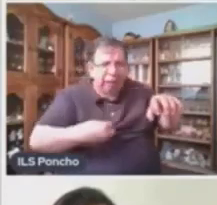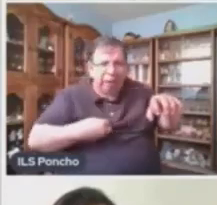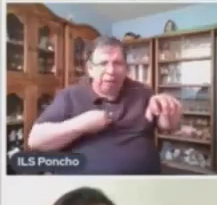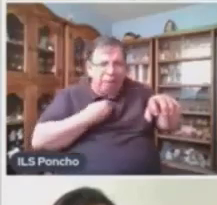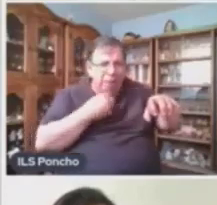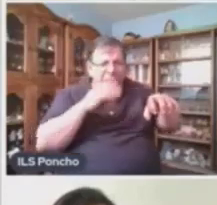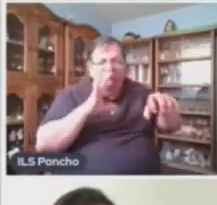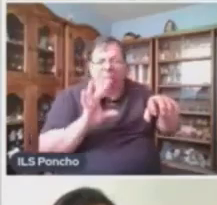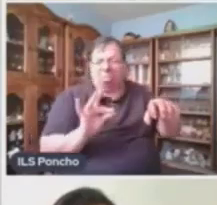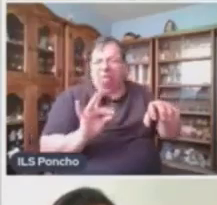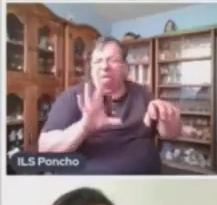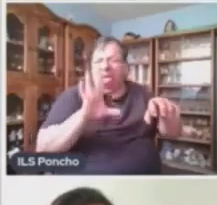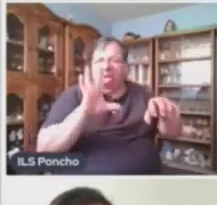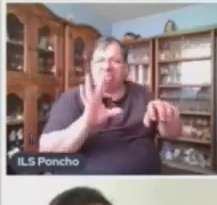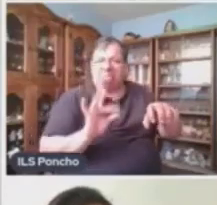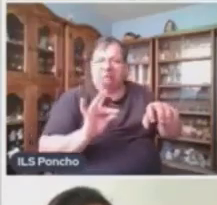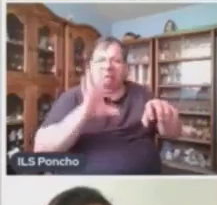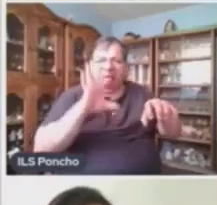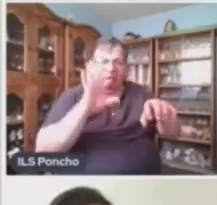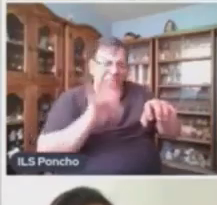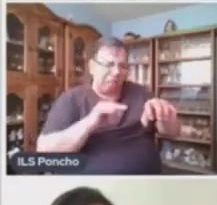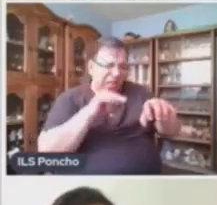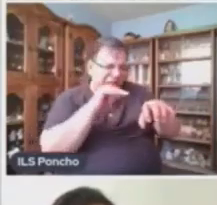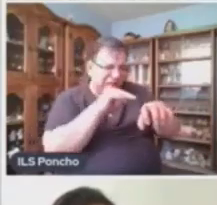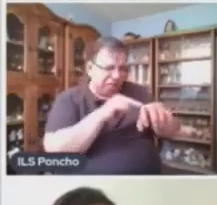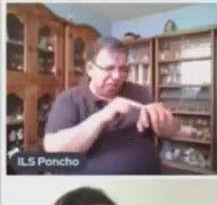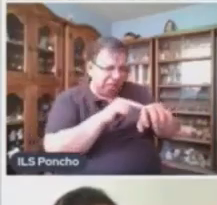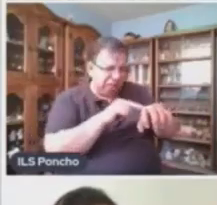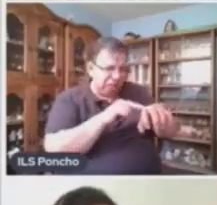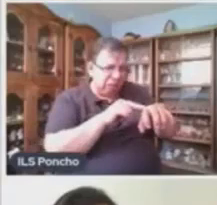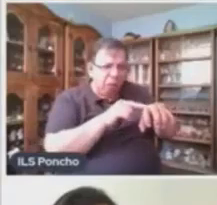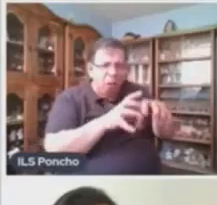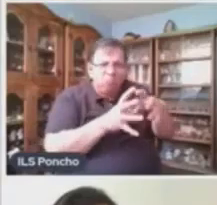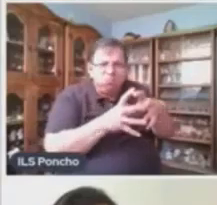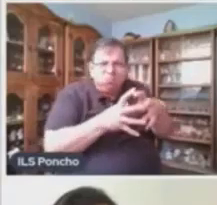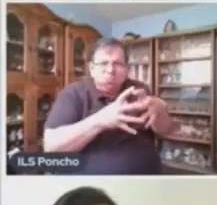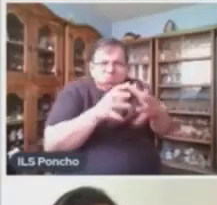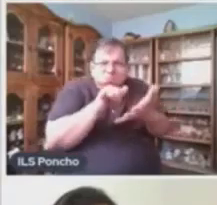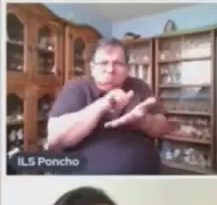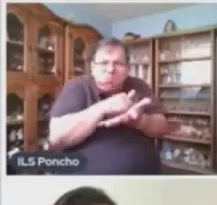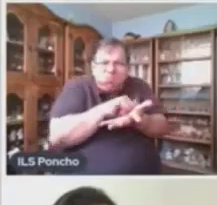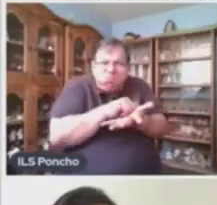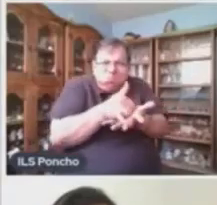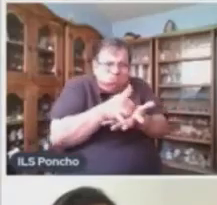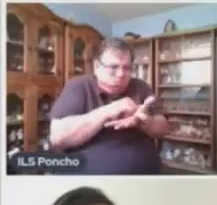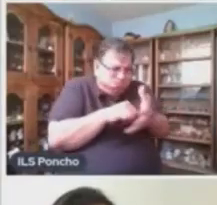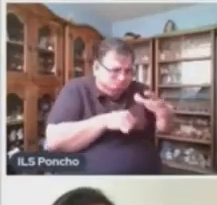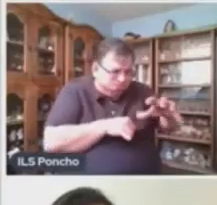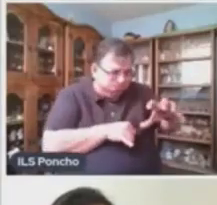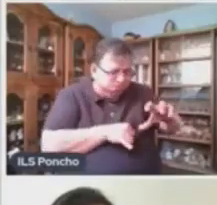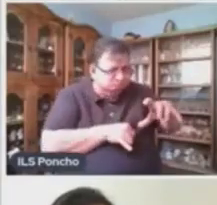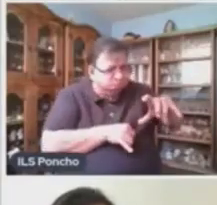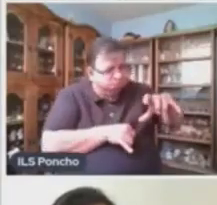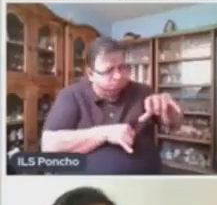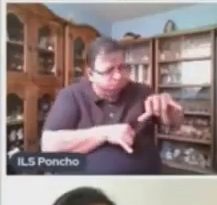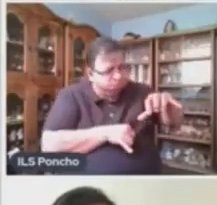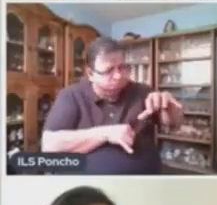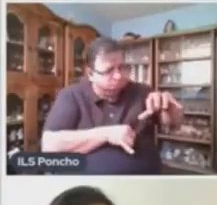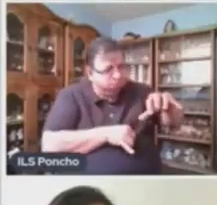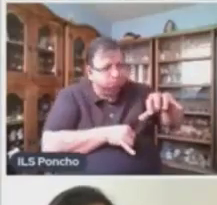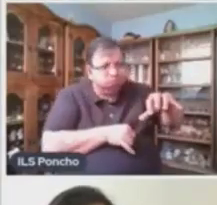Viscosa Estaba Tan Hinchado Que Apenas Se Le